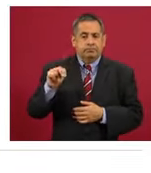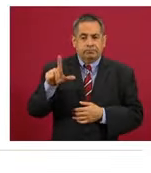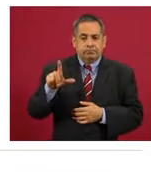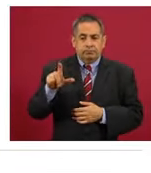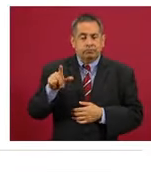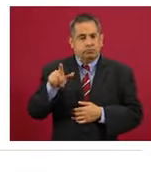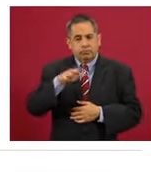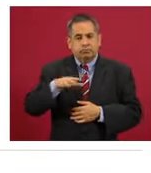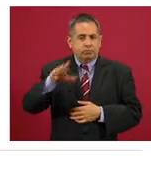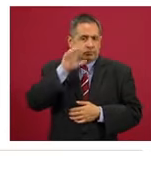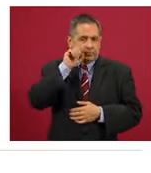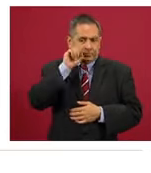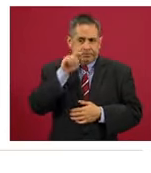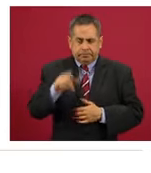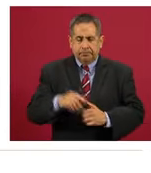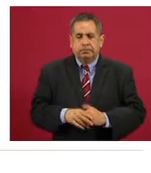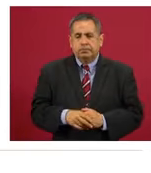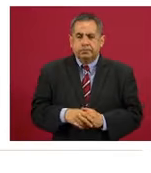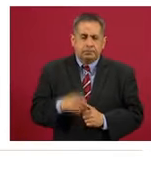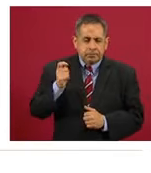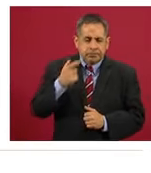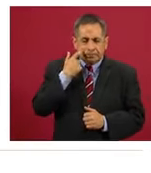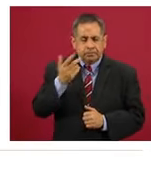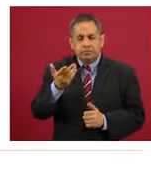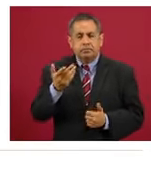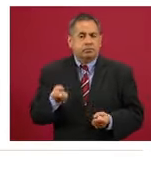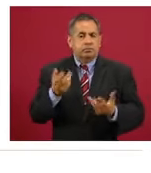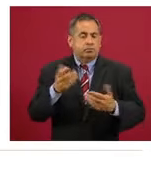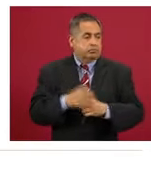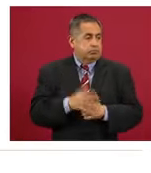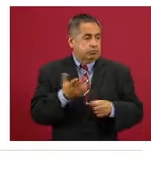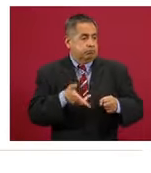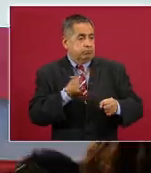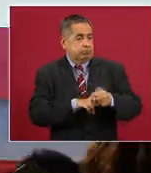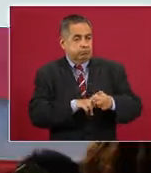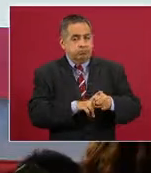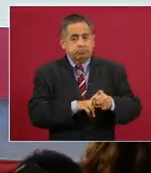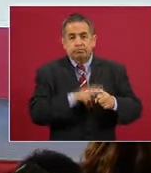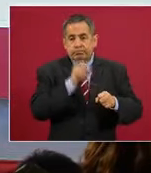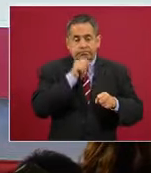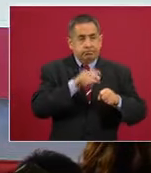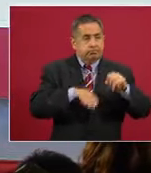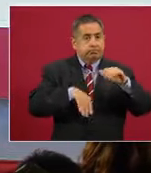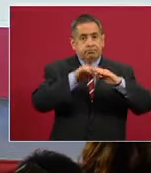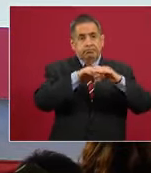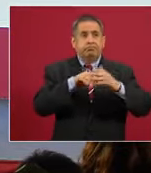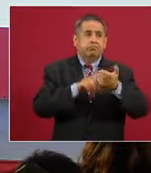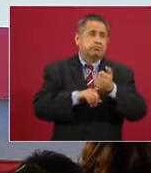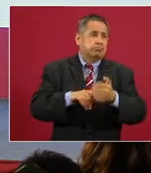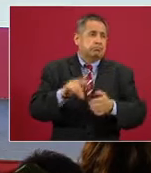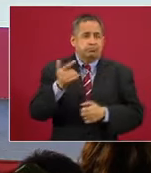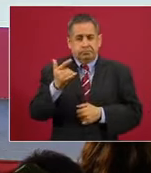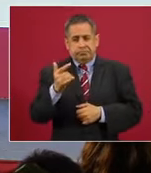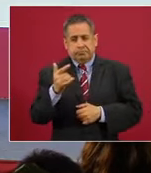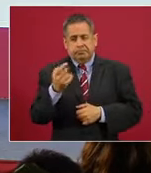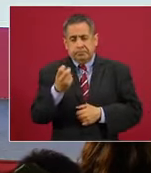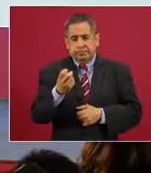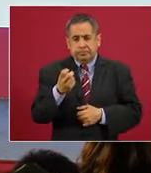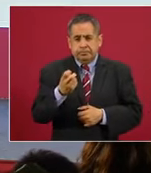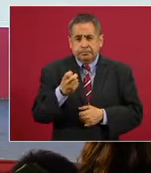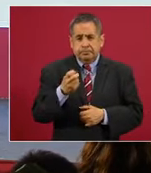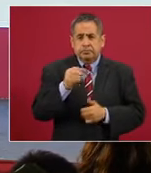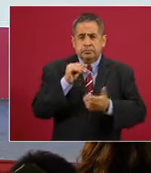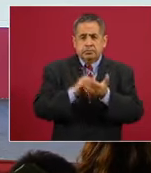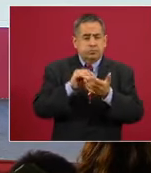en semáforo naranja. Veamos su ocupación hospitalaria. Llegó a punto máximo también a mediados de julio y se ha